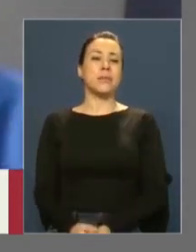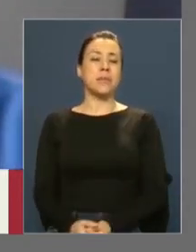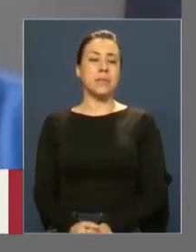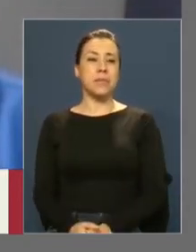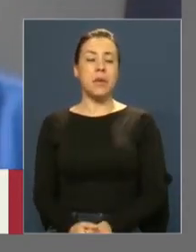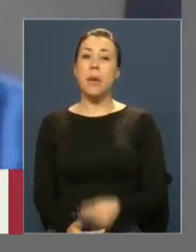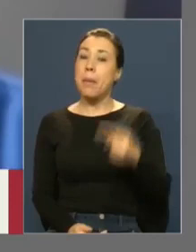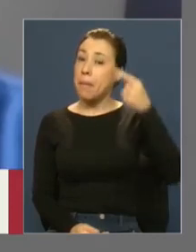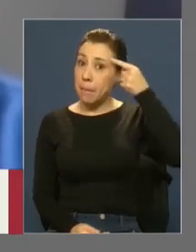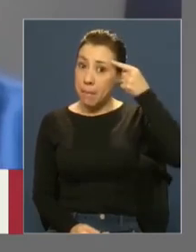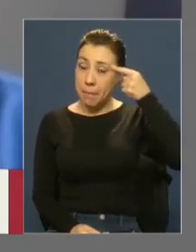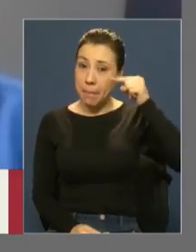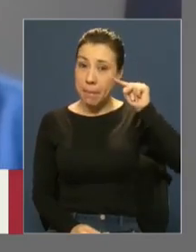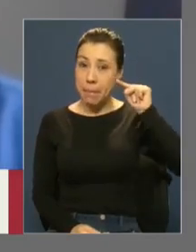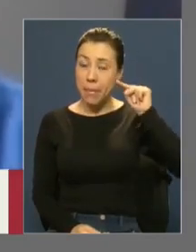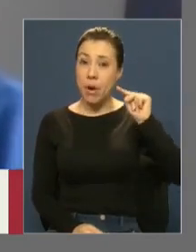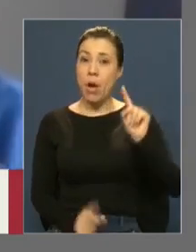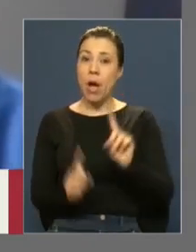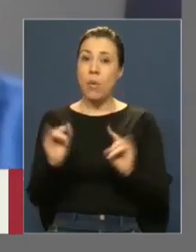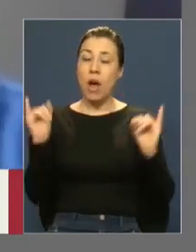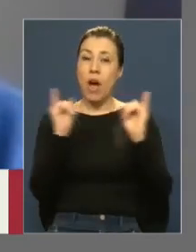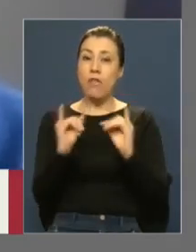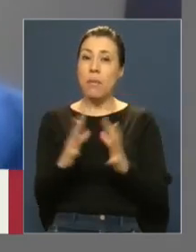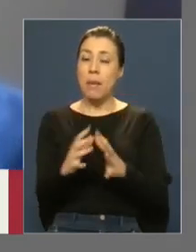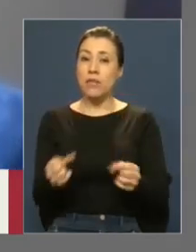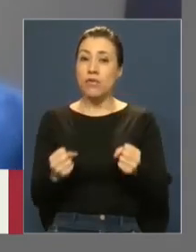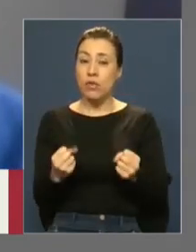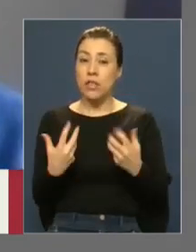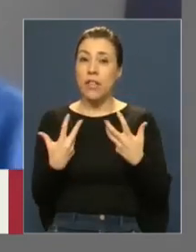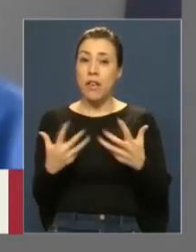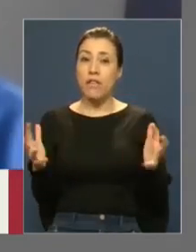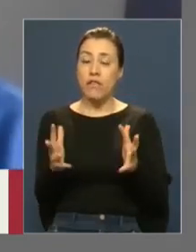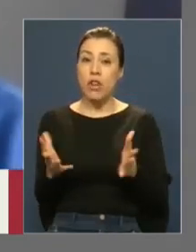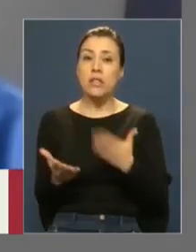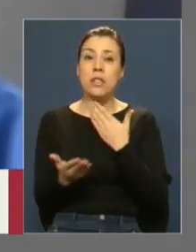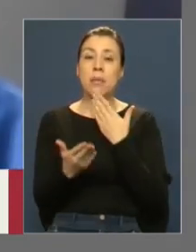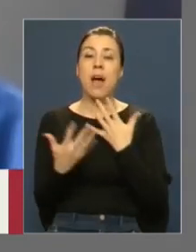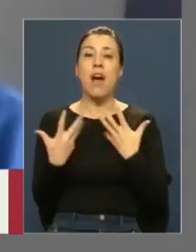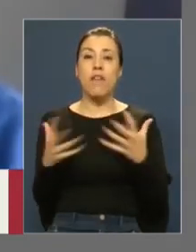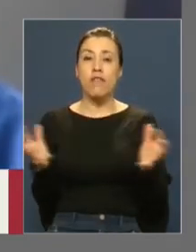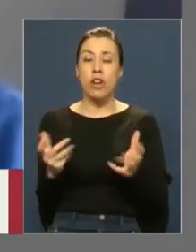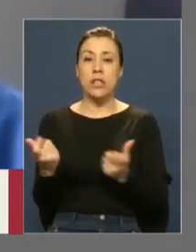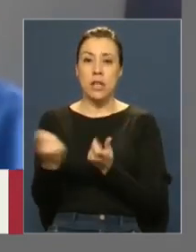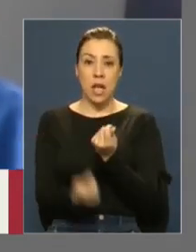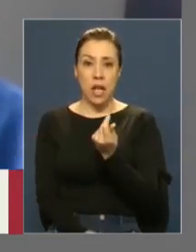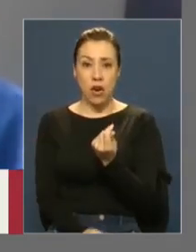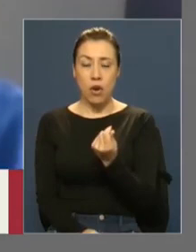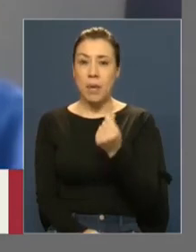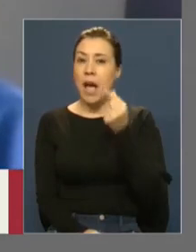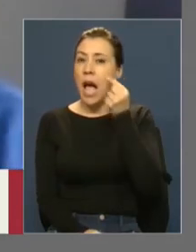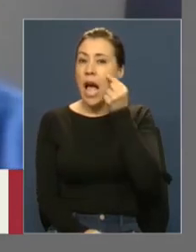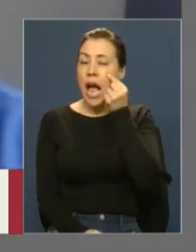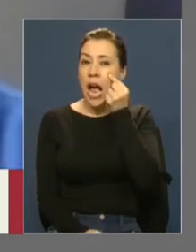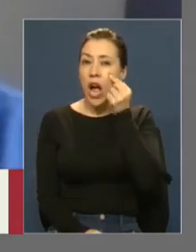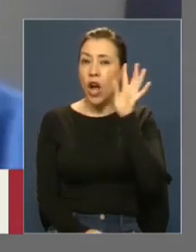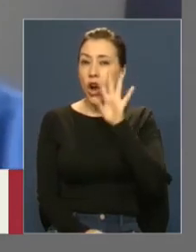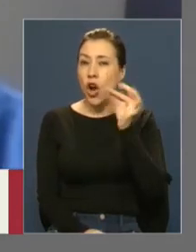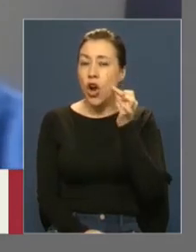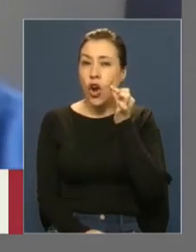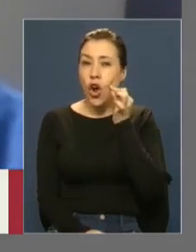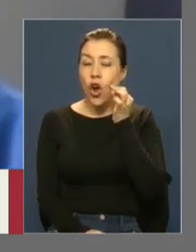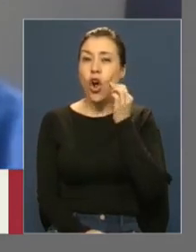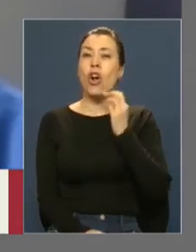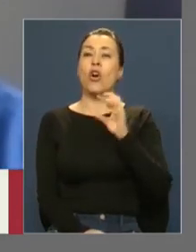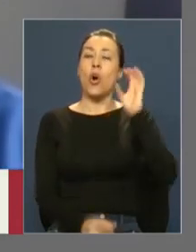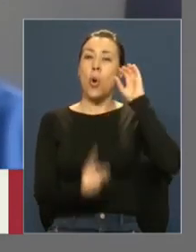Sin embargo, algunas de las formas más brutales de violencia son la violencia económica, racial, religiosa, cultural,